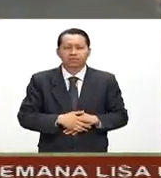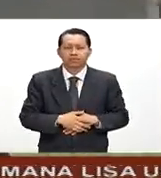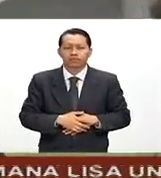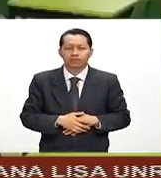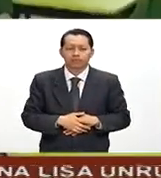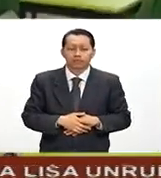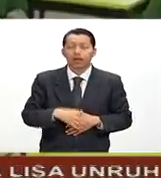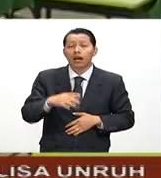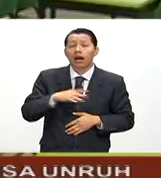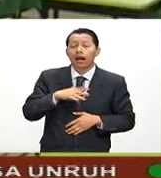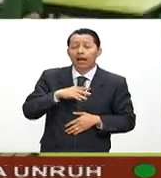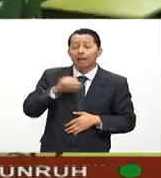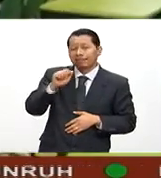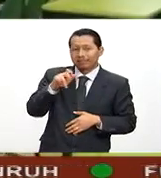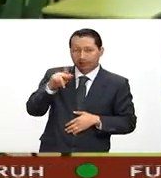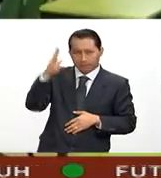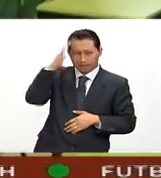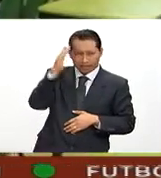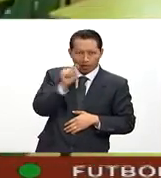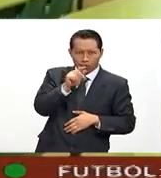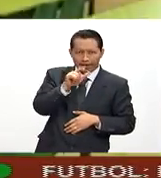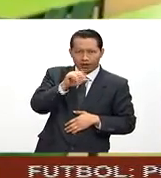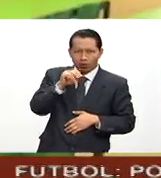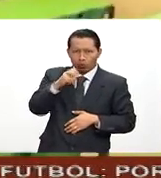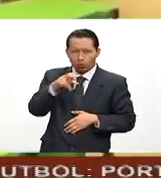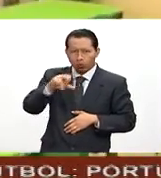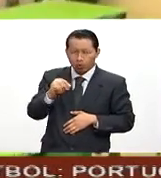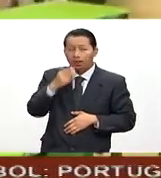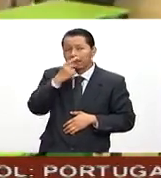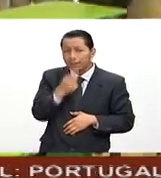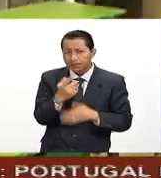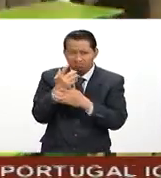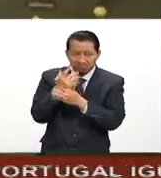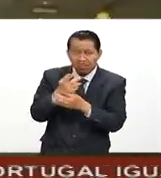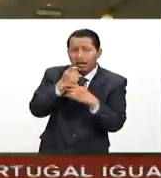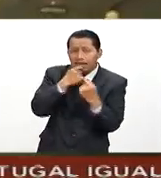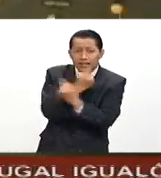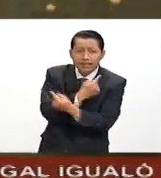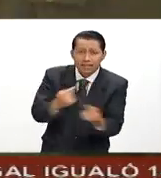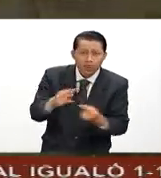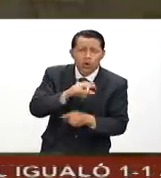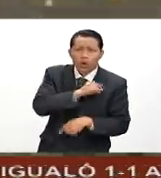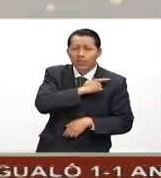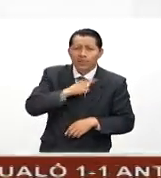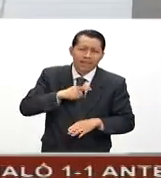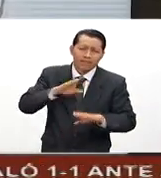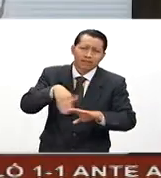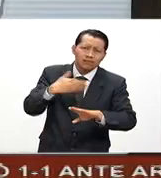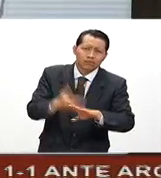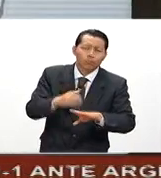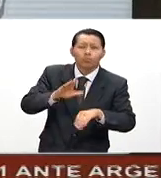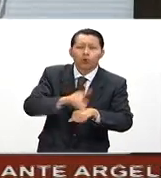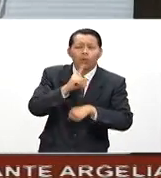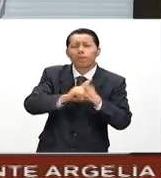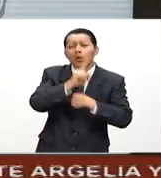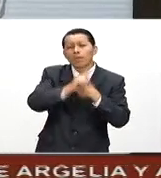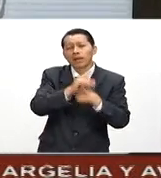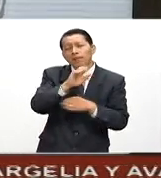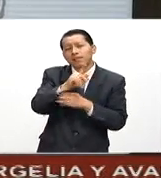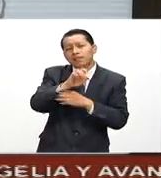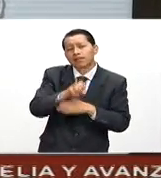Reitera el secretario de Educación, Aurelio Nuño, que los niños no deben ser víctimas del conflicto magisterial. En primer lugar,